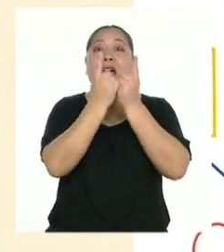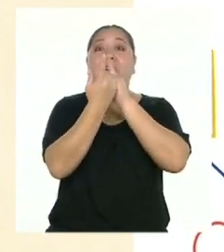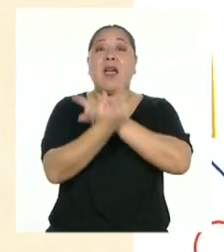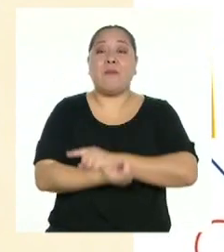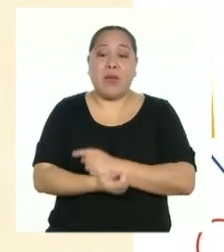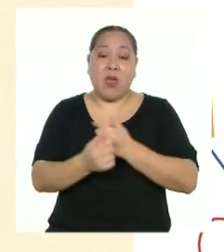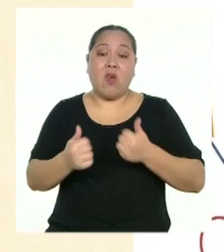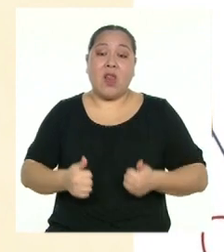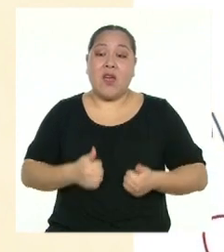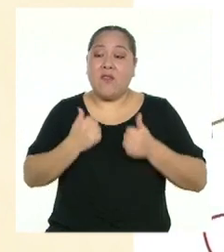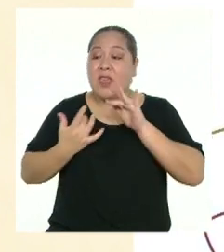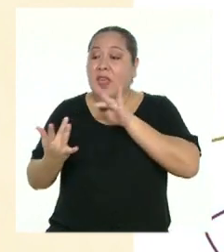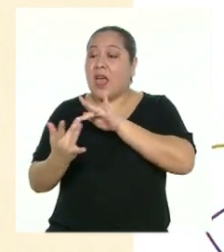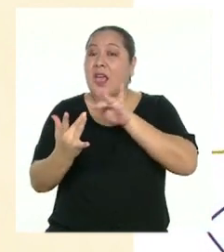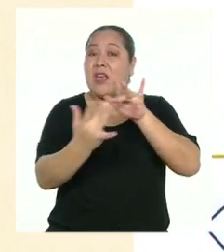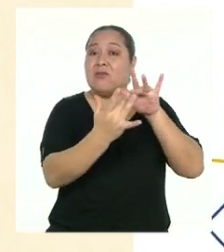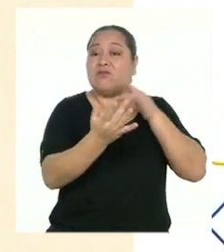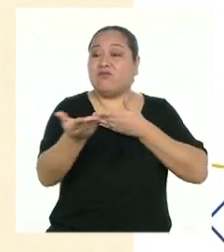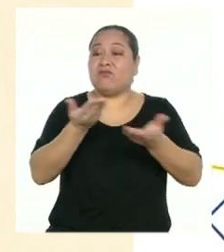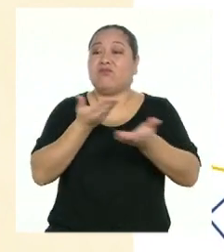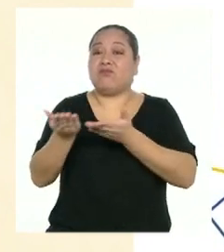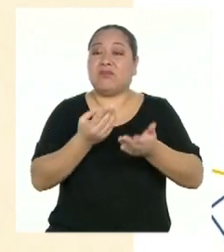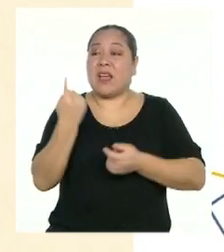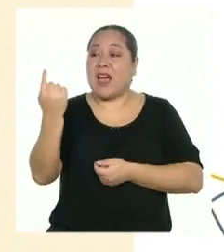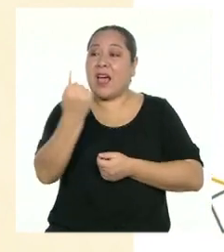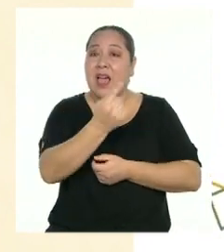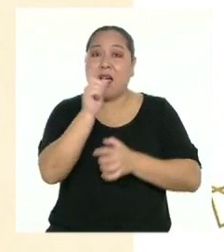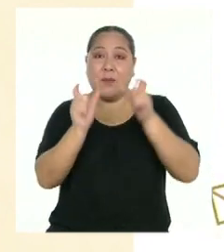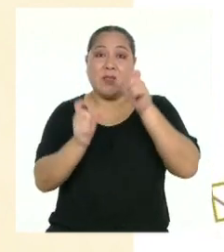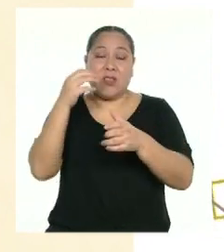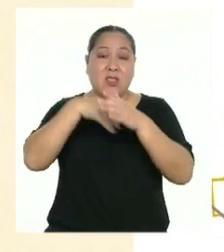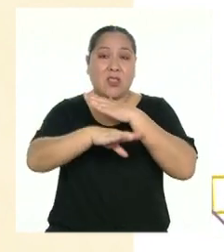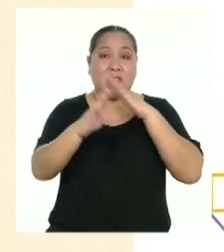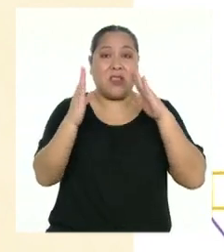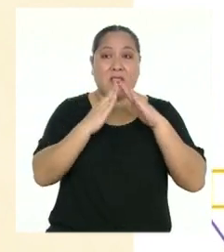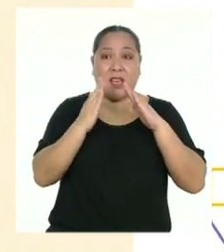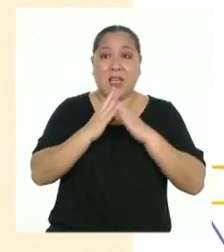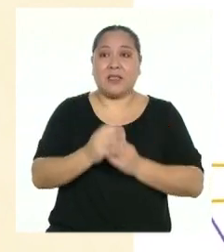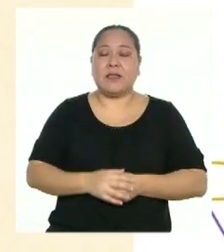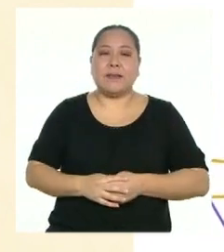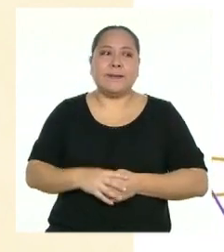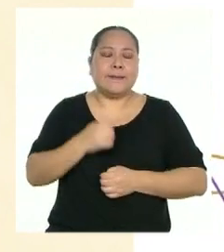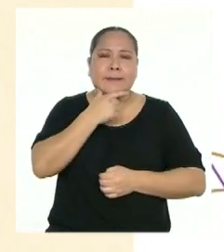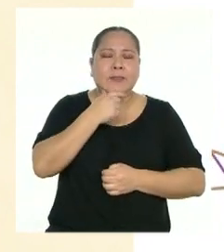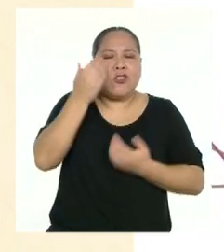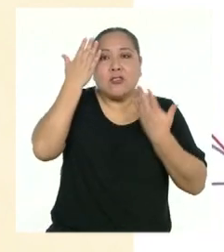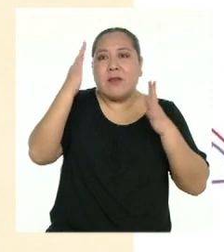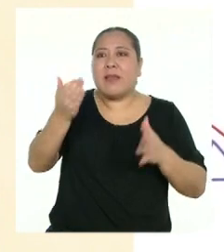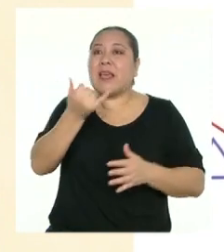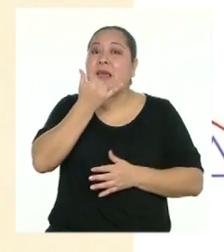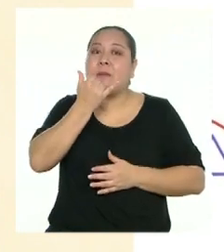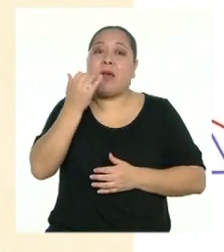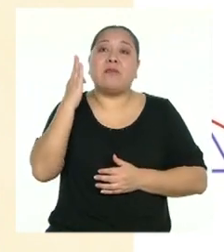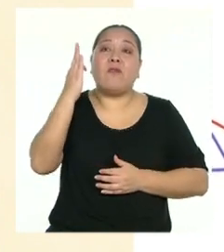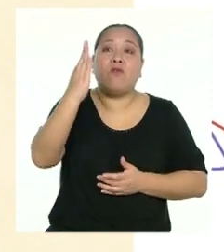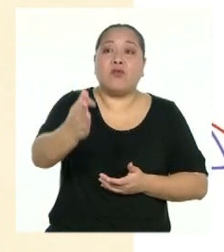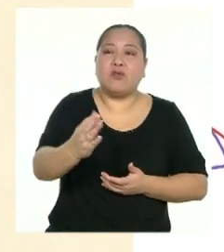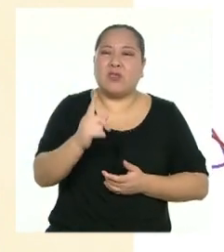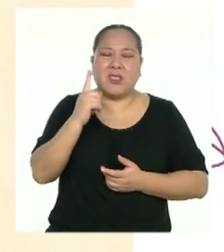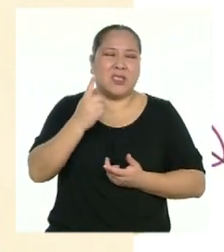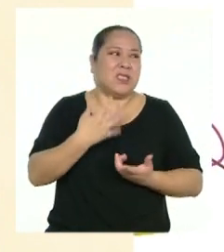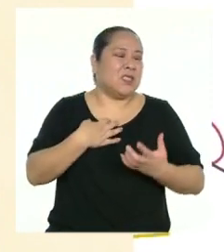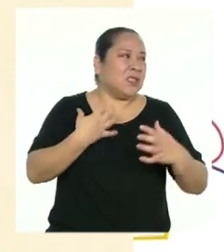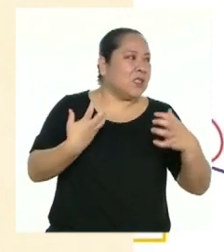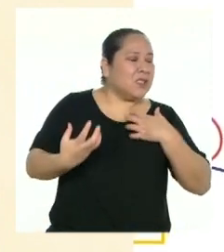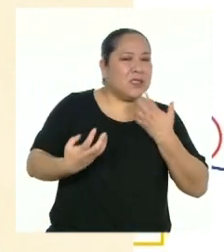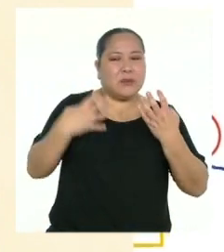normales de interacción de cada integrante del hogar. La incertidumbre y las dudas sobre el futuro crean tensiones que desfavorecen el disfrute de lo